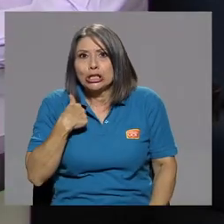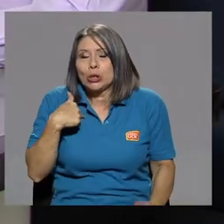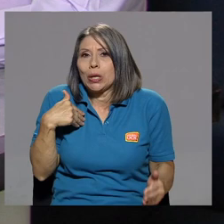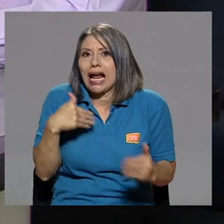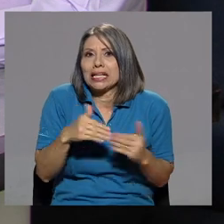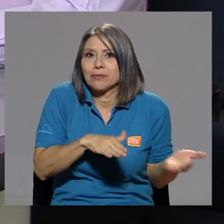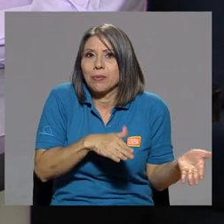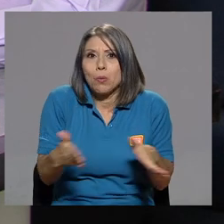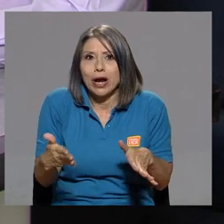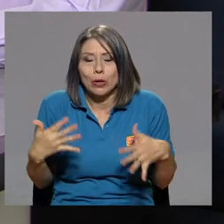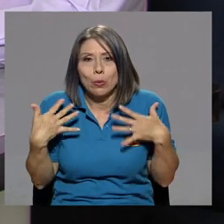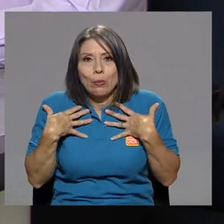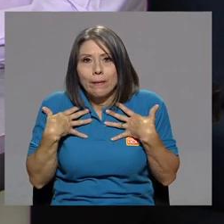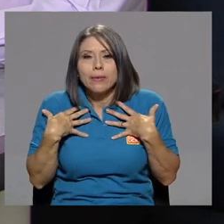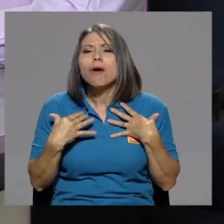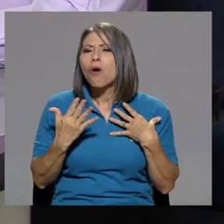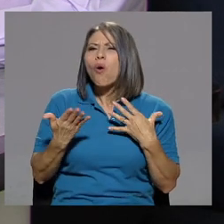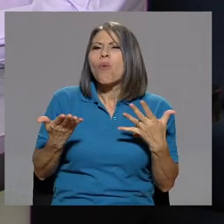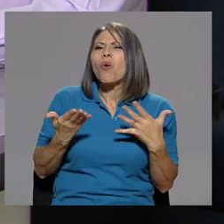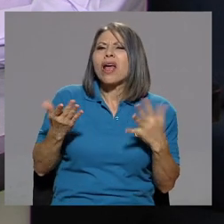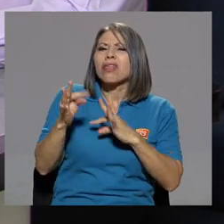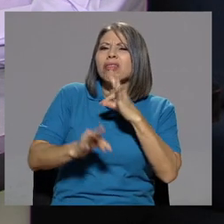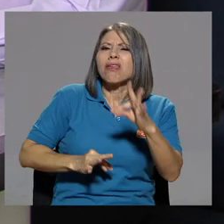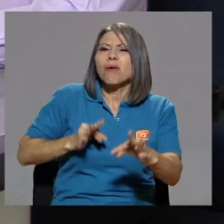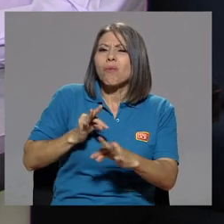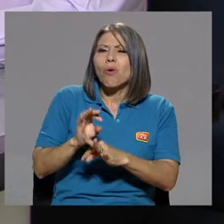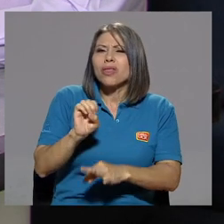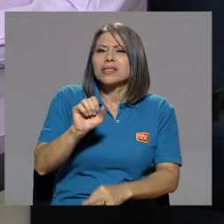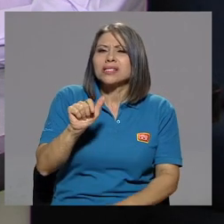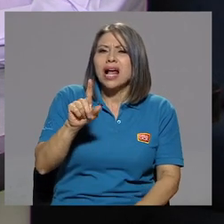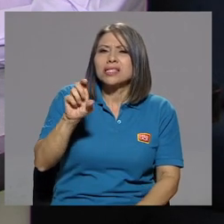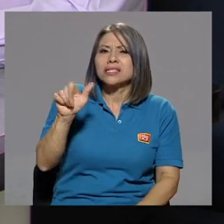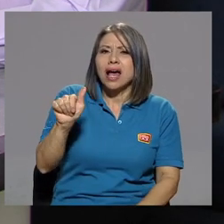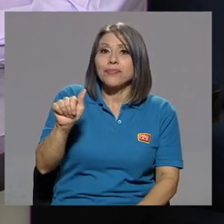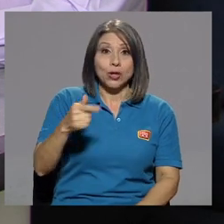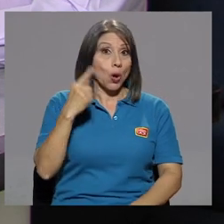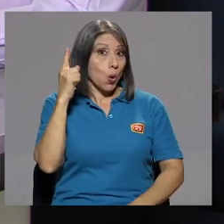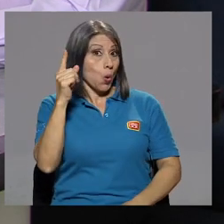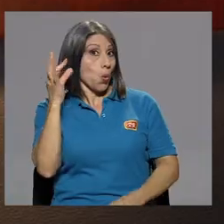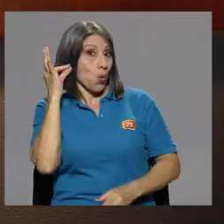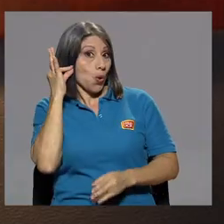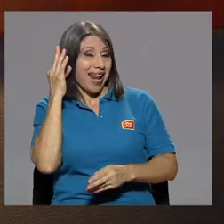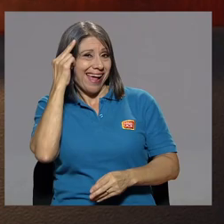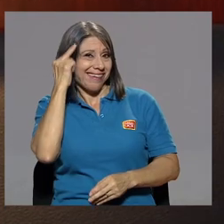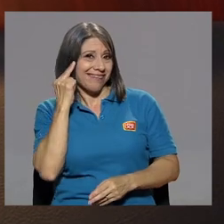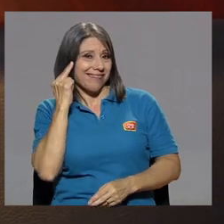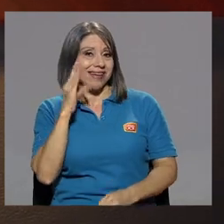¿Cómo qué? ¿Cómo qué tipo de salsa? Canté una de Celia Cruz.